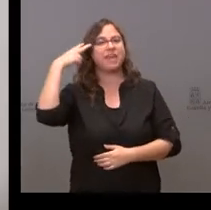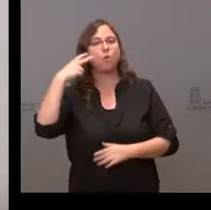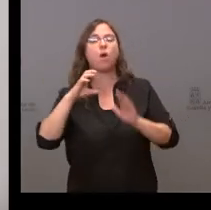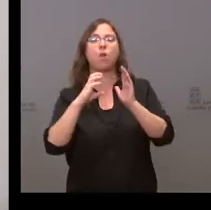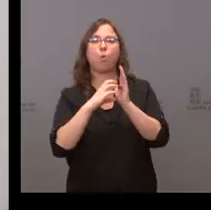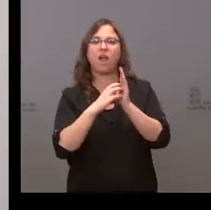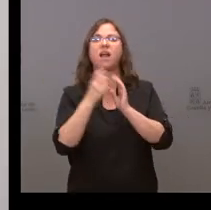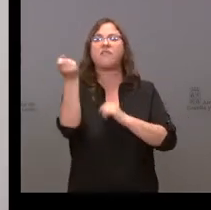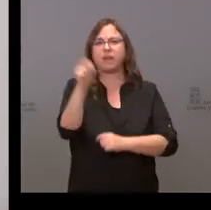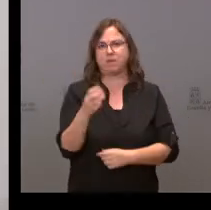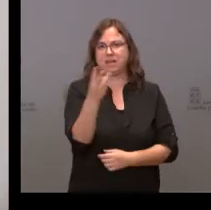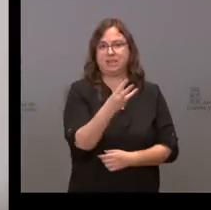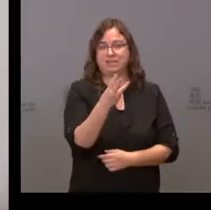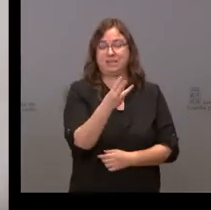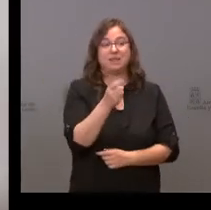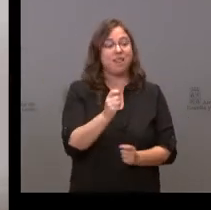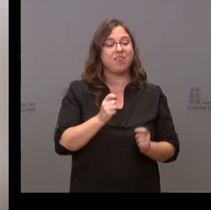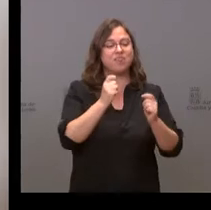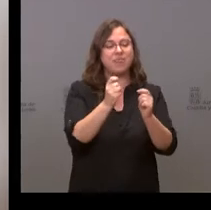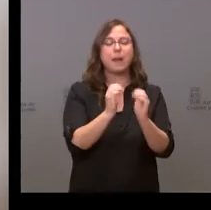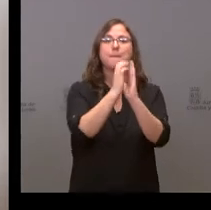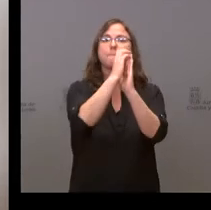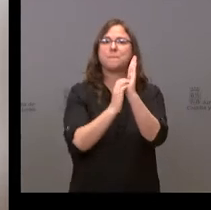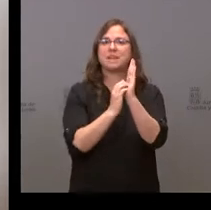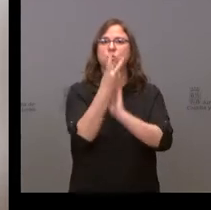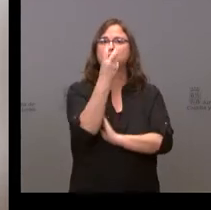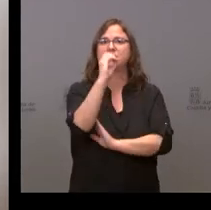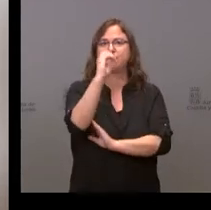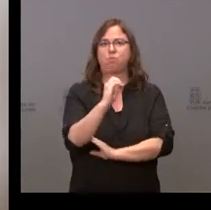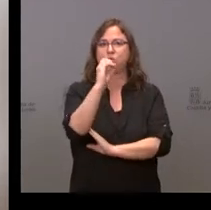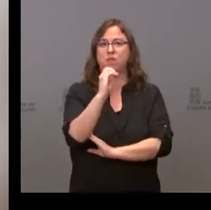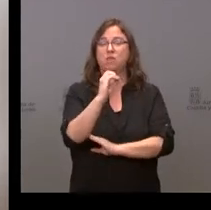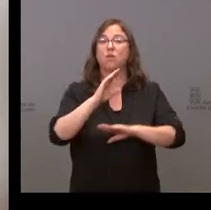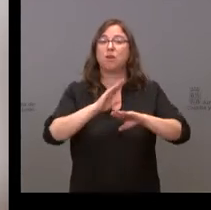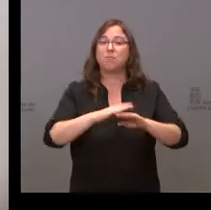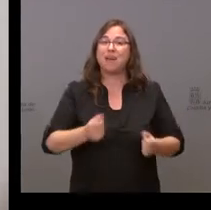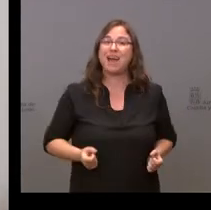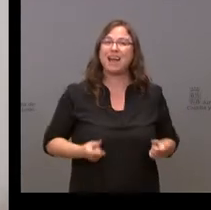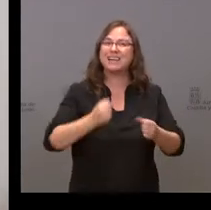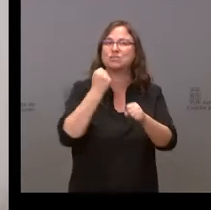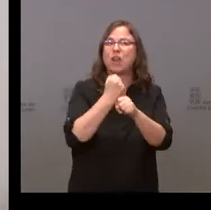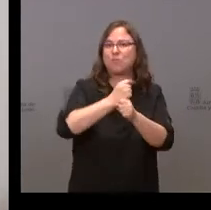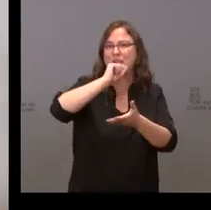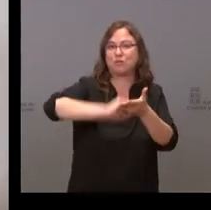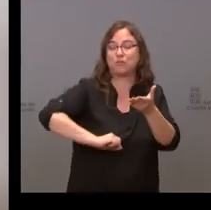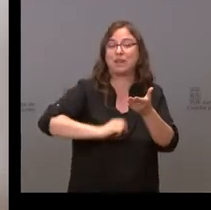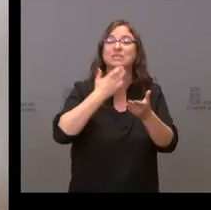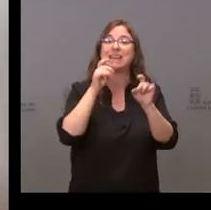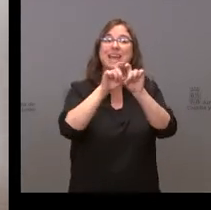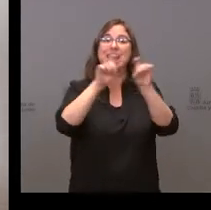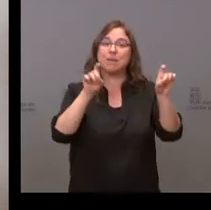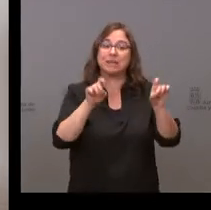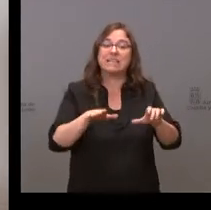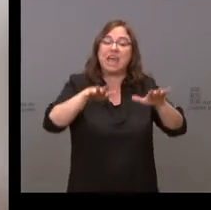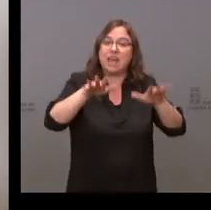reduciendo un 20% los costes laborales para las empresas ya instaladas en la